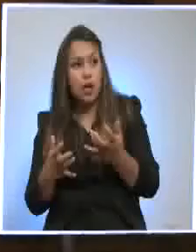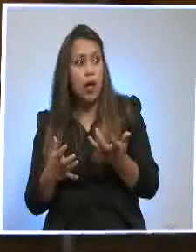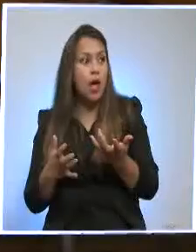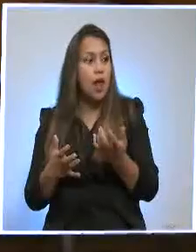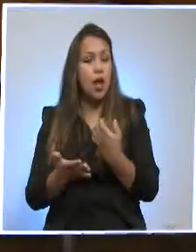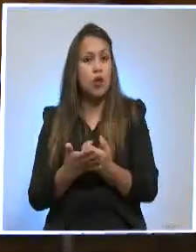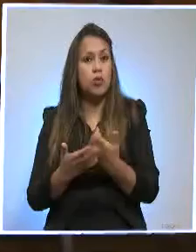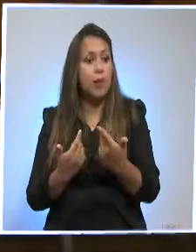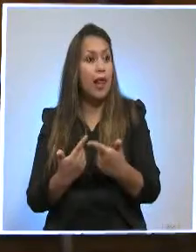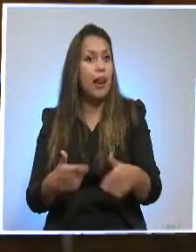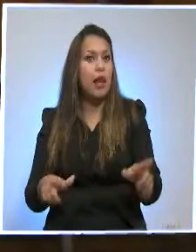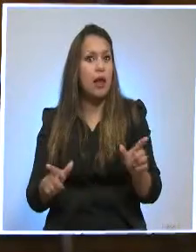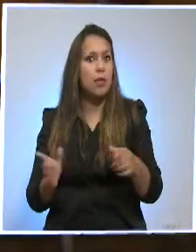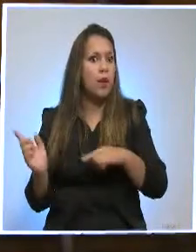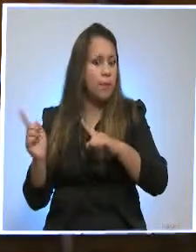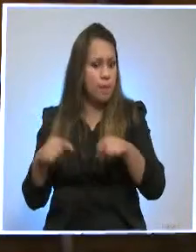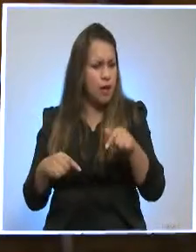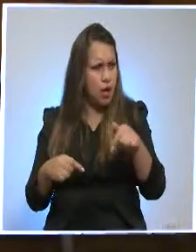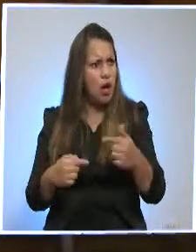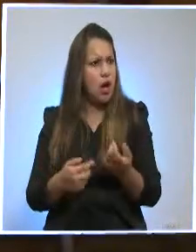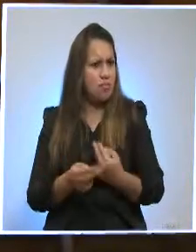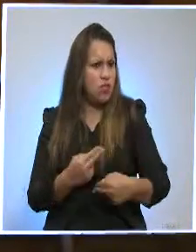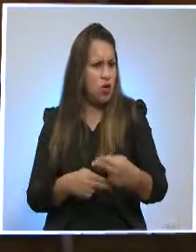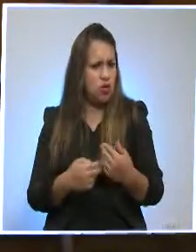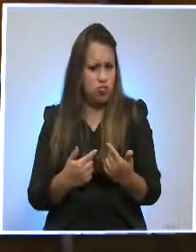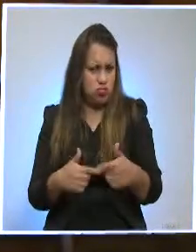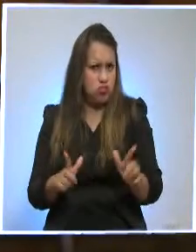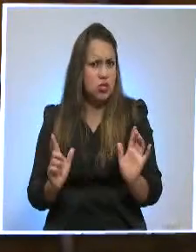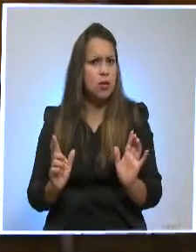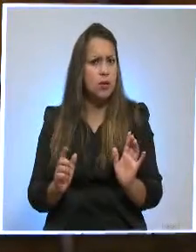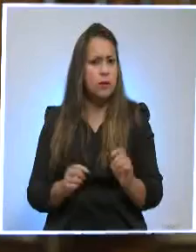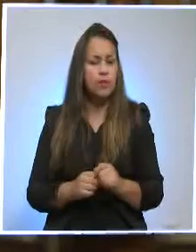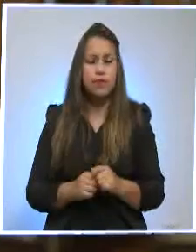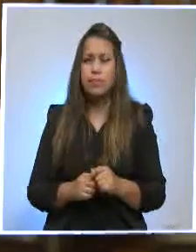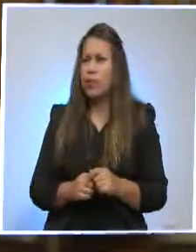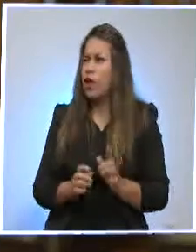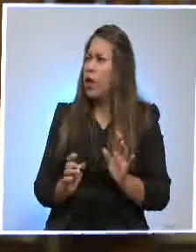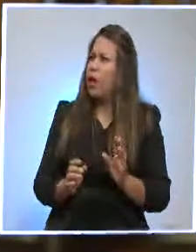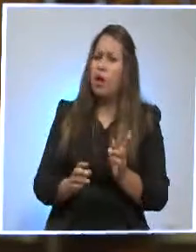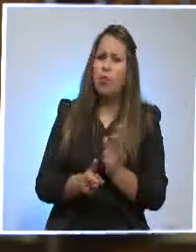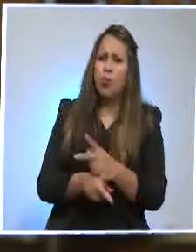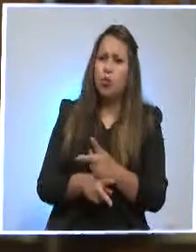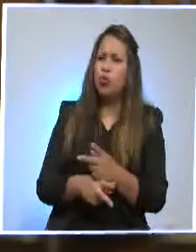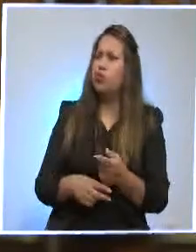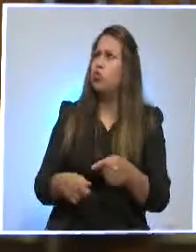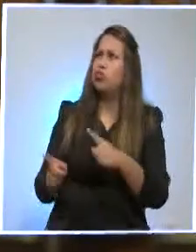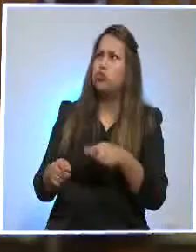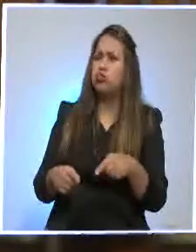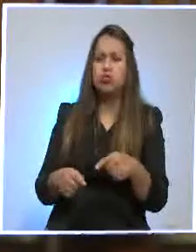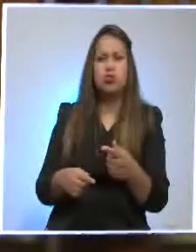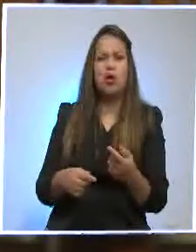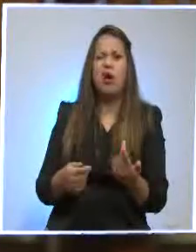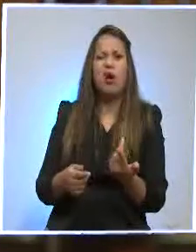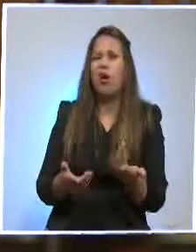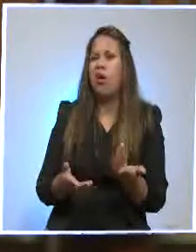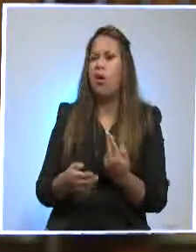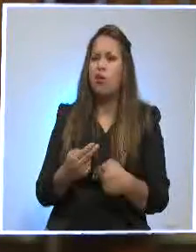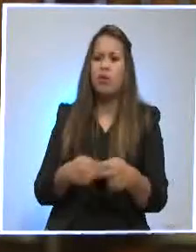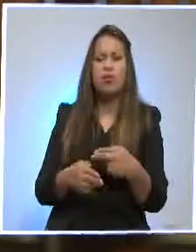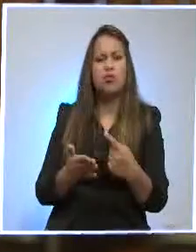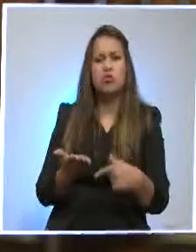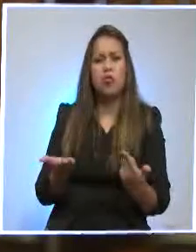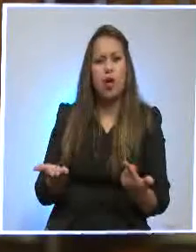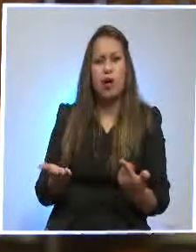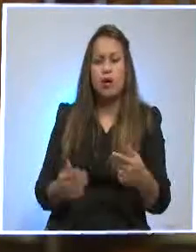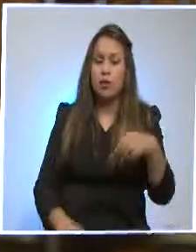¿Y acuerdos orientados hacia qué mercados, economista? Sí, yo le vería por el lado, por ejemplo, de Europa, muy bien, Estados Bueno,